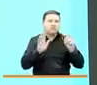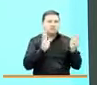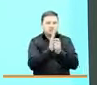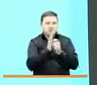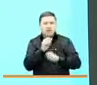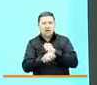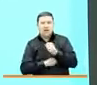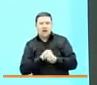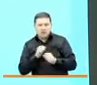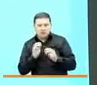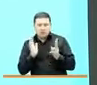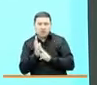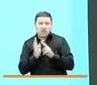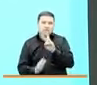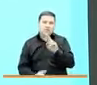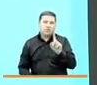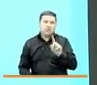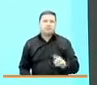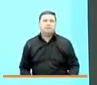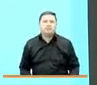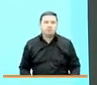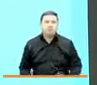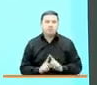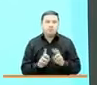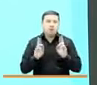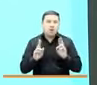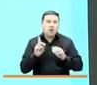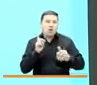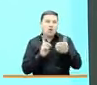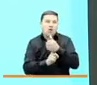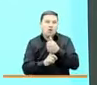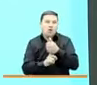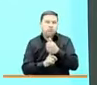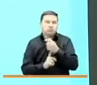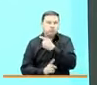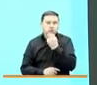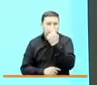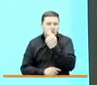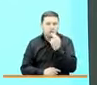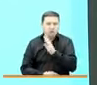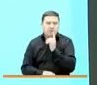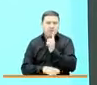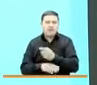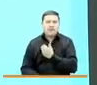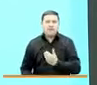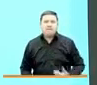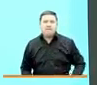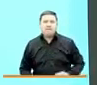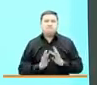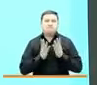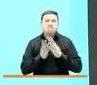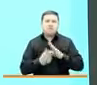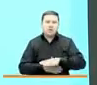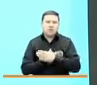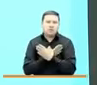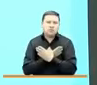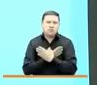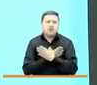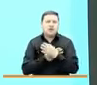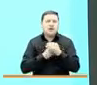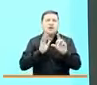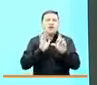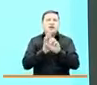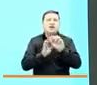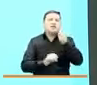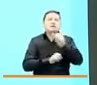el año 2021, pero logramos, eso por el compromiso del señor presidente, del Congreso de la República, prorrogar la ley por